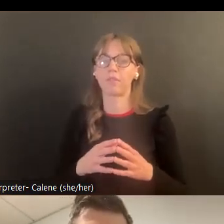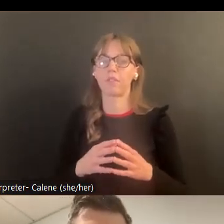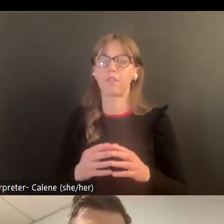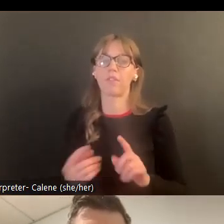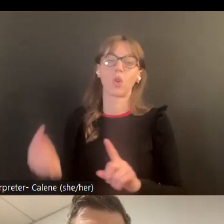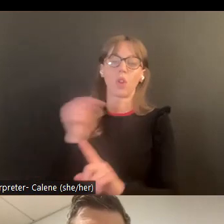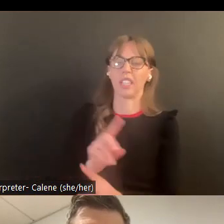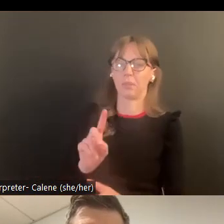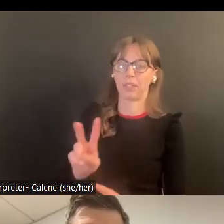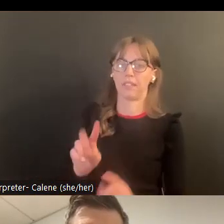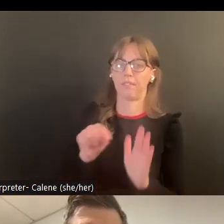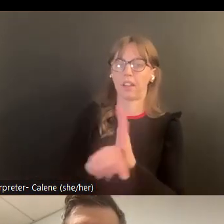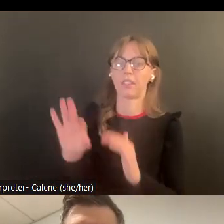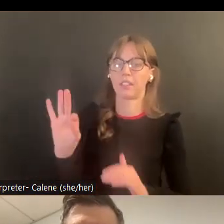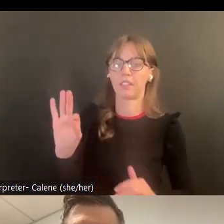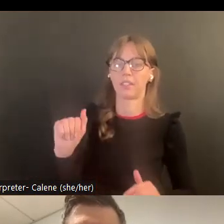fatalidades